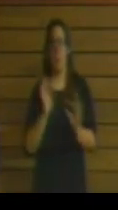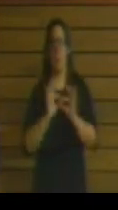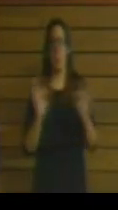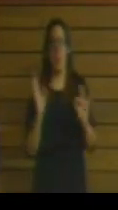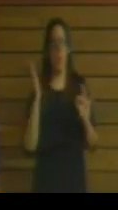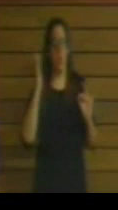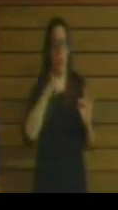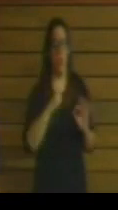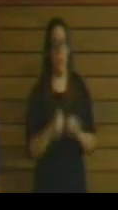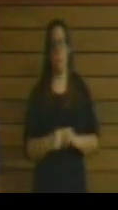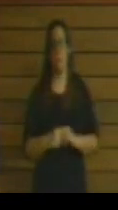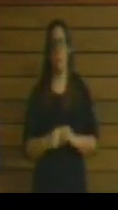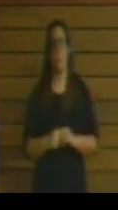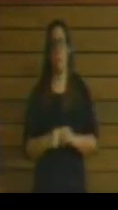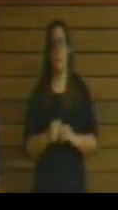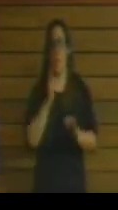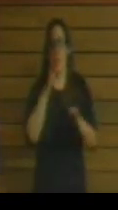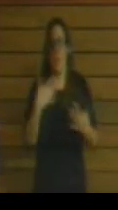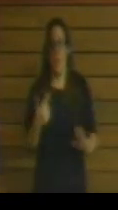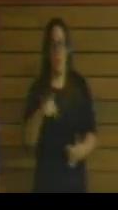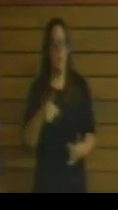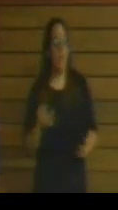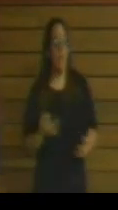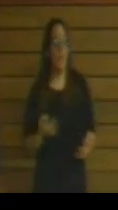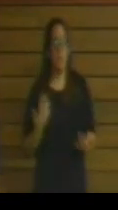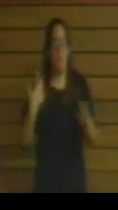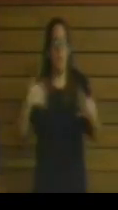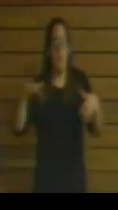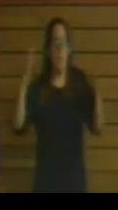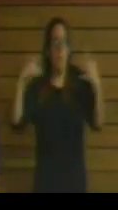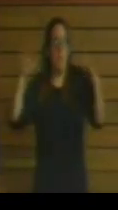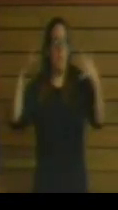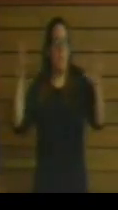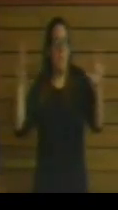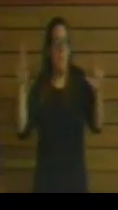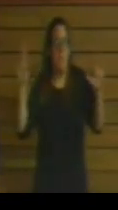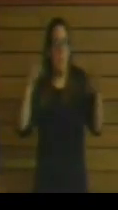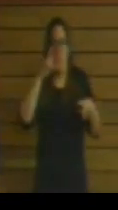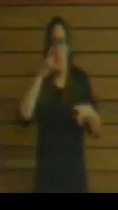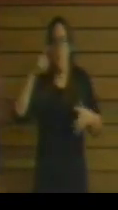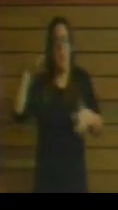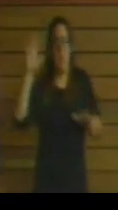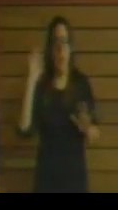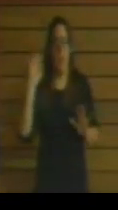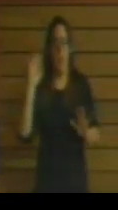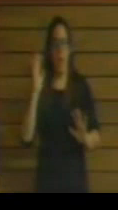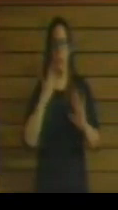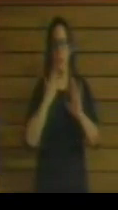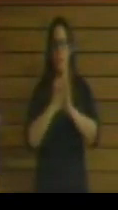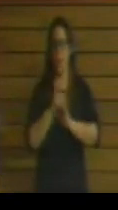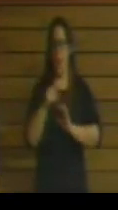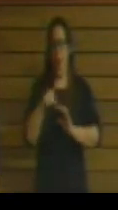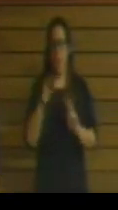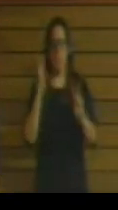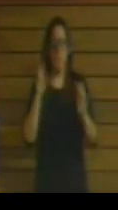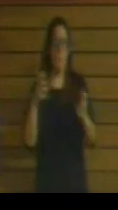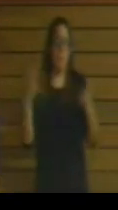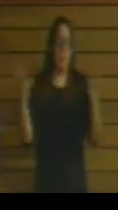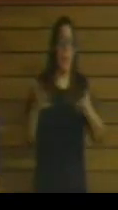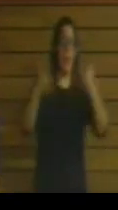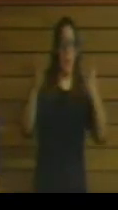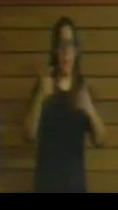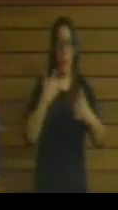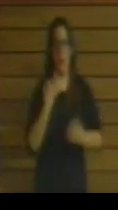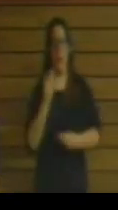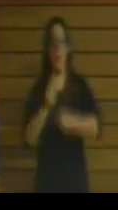ocurre hoy? Pues que si te he visto no me acuerdo. Hoy todo son cuestiones banales. Hoy todo es hay que hacer,